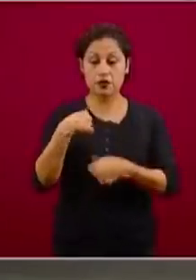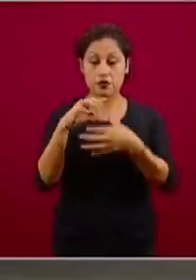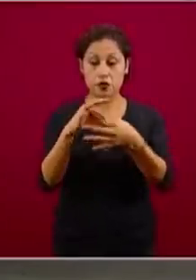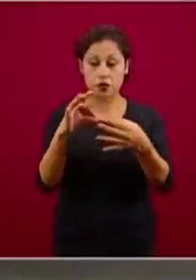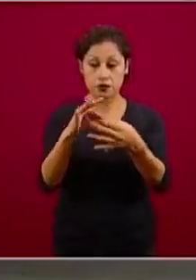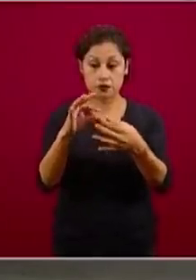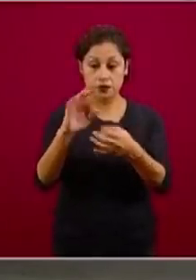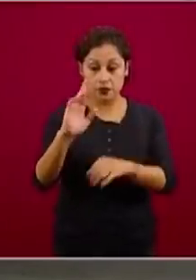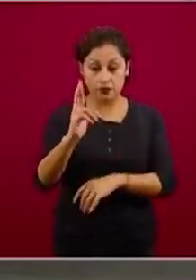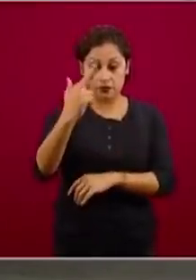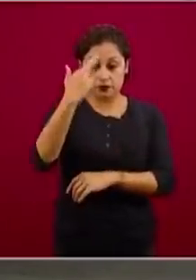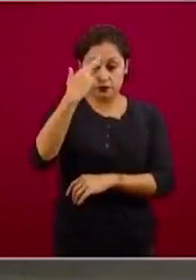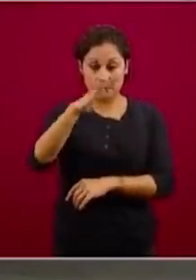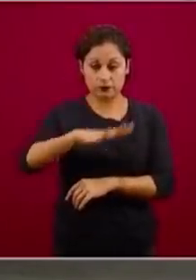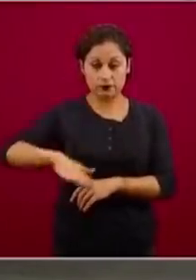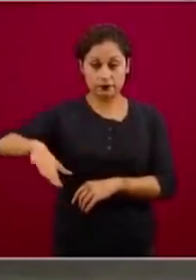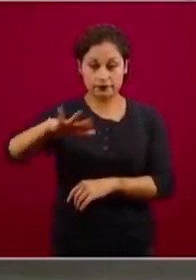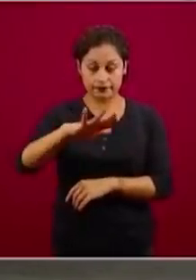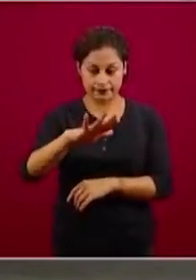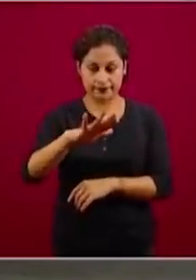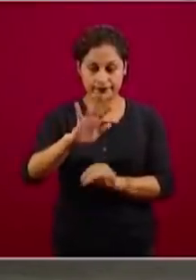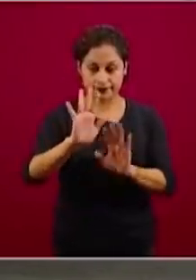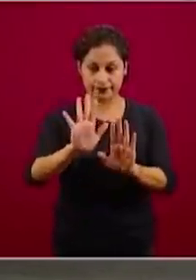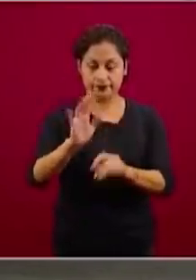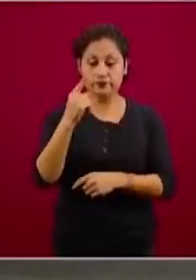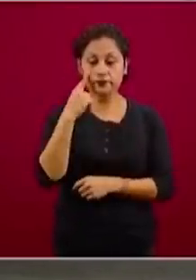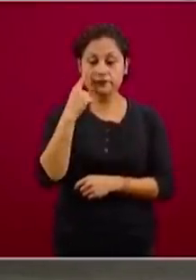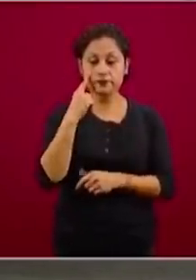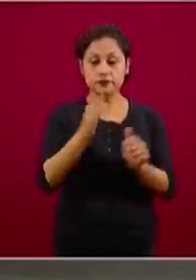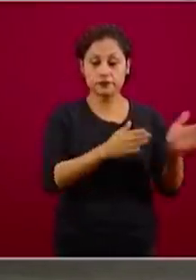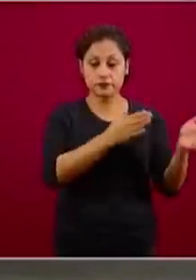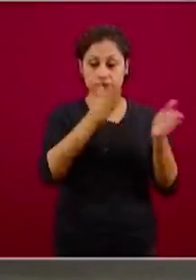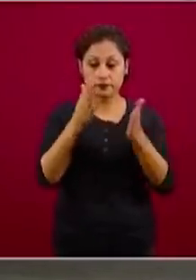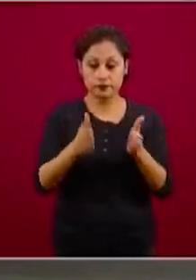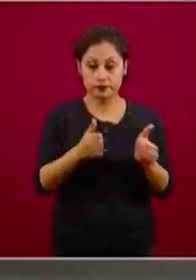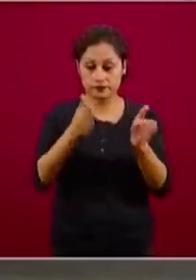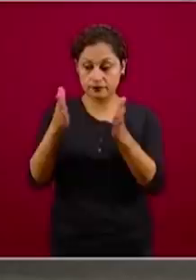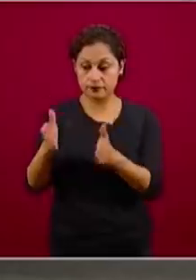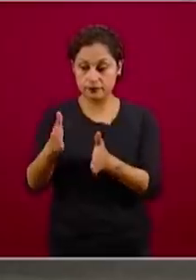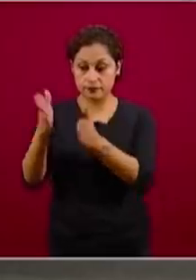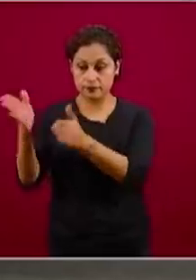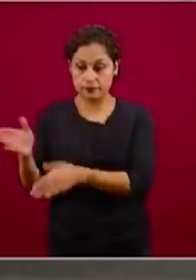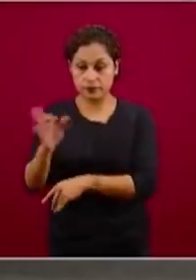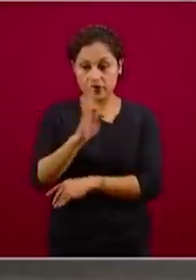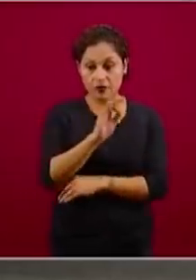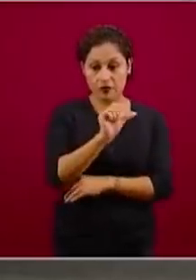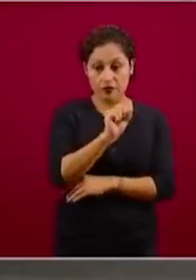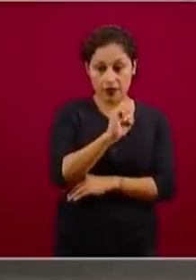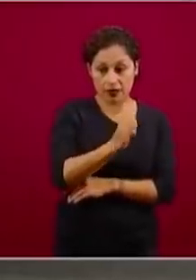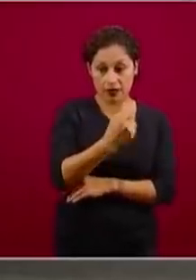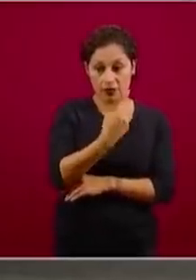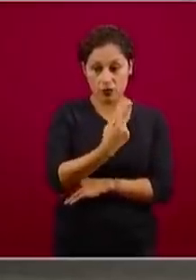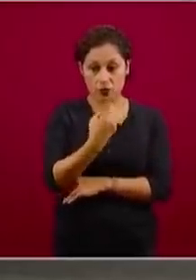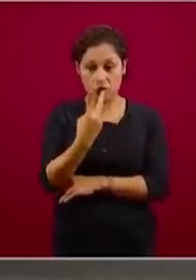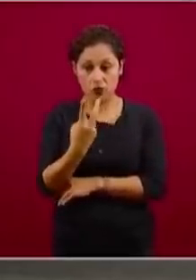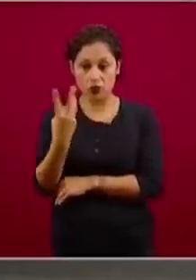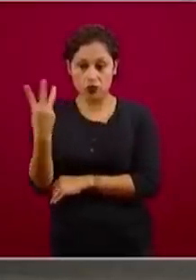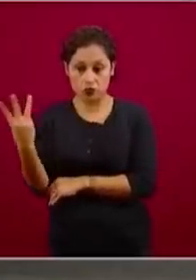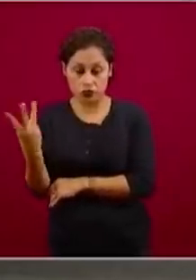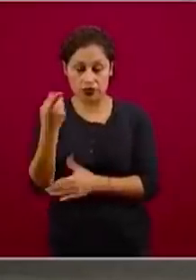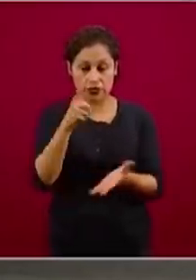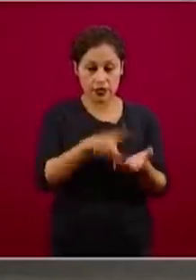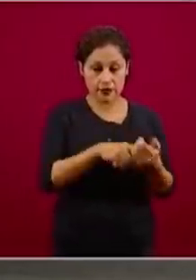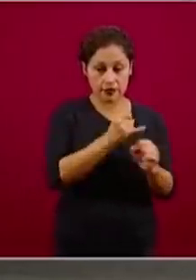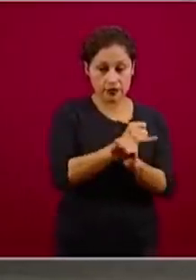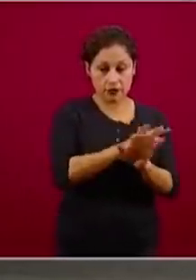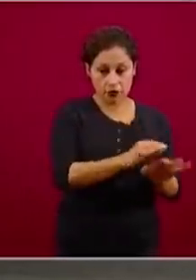Cada fase de la epidemia tiene una necesidad de información diferente. ¿Por qué razón? Porque la dinámica de la enfermedad, la